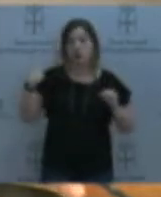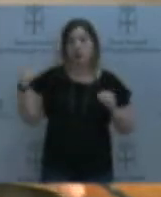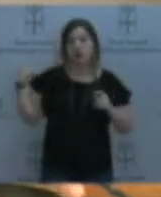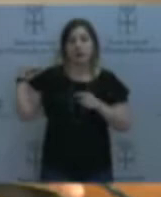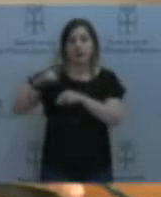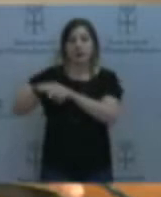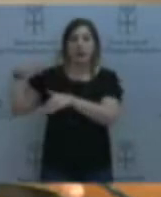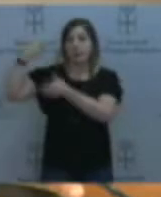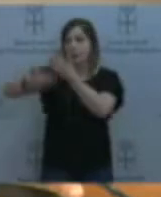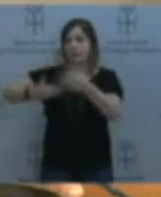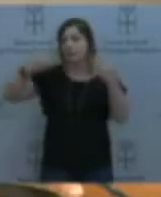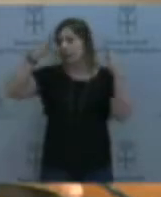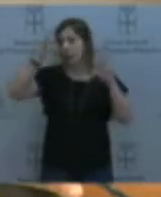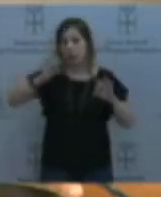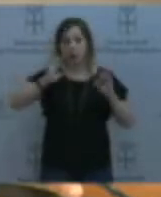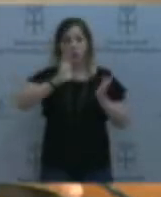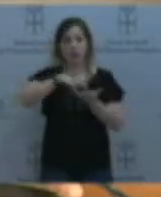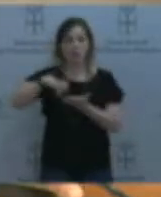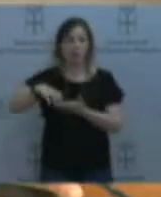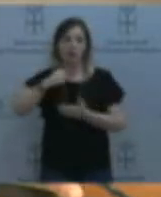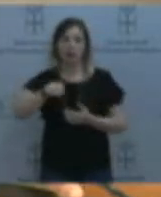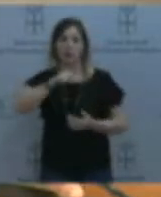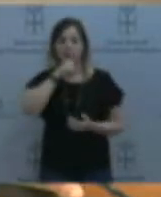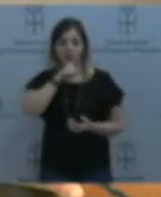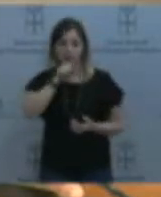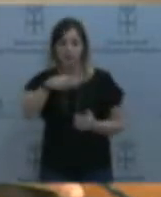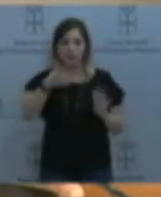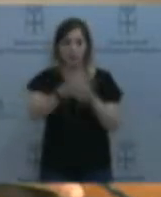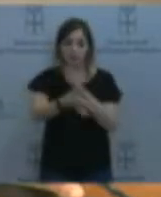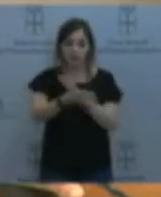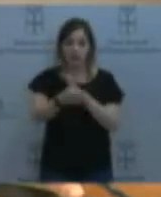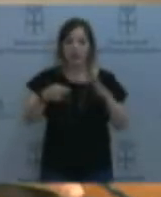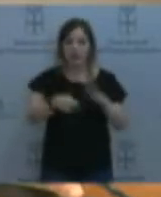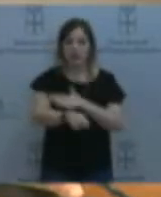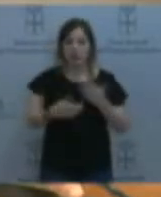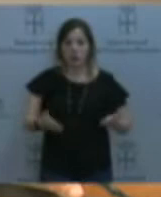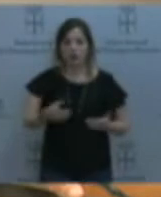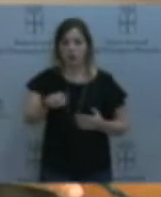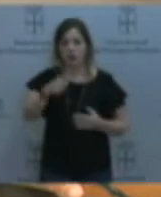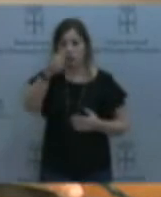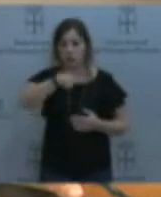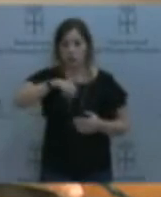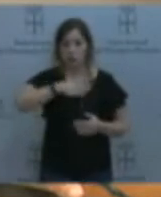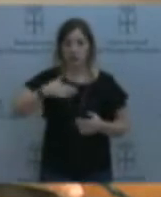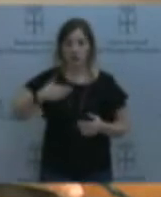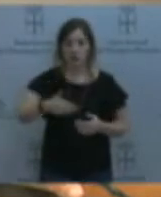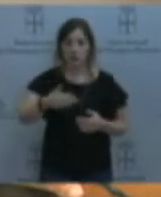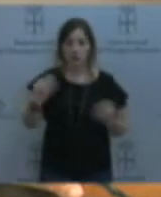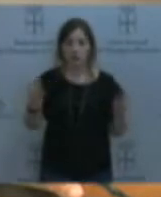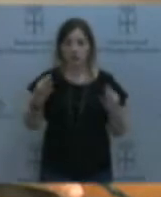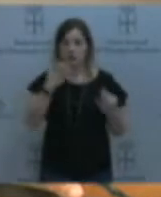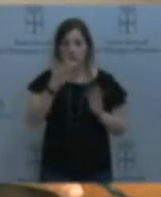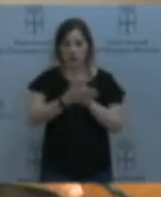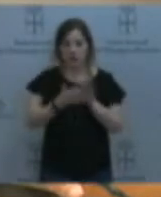voy a hacer una explicación de qué inversiones y qué tenemos previsto, si habla de ese deterioro. Y luego me habla de las mejoras de